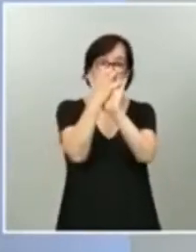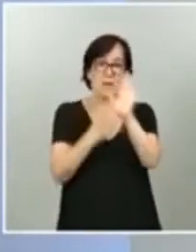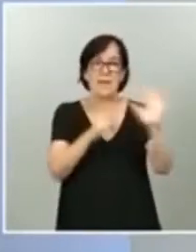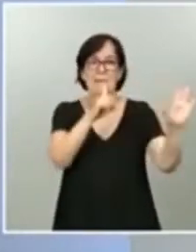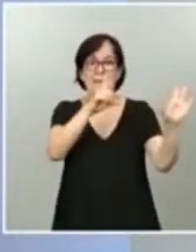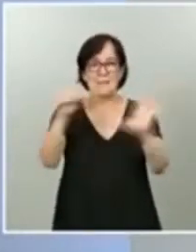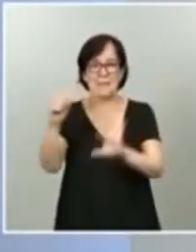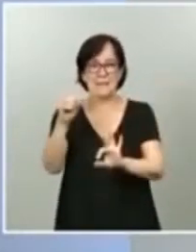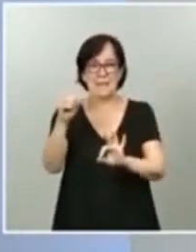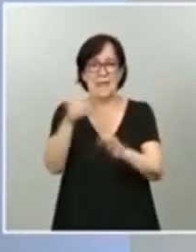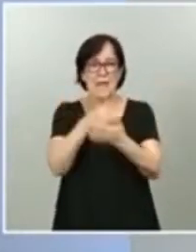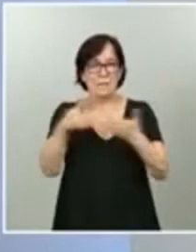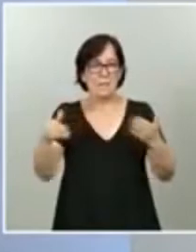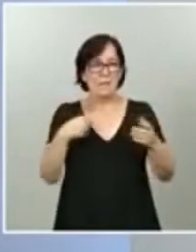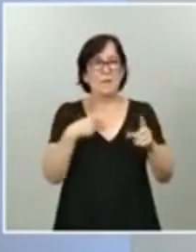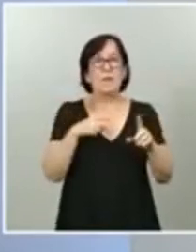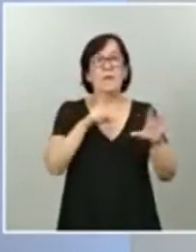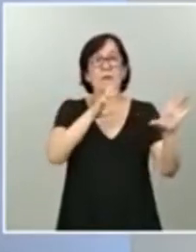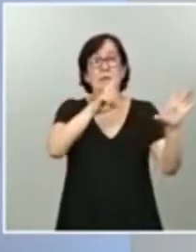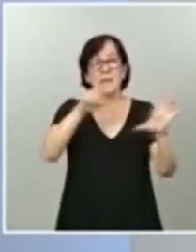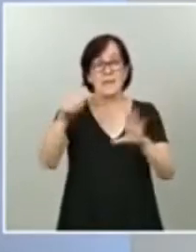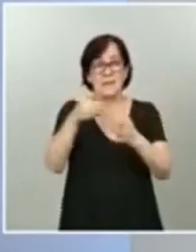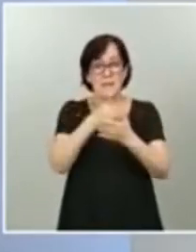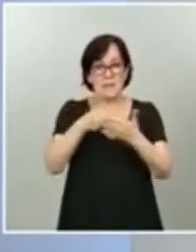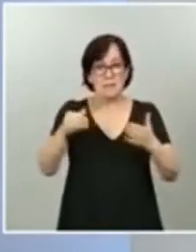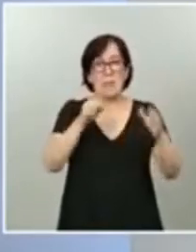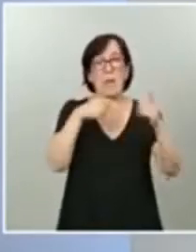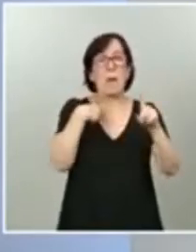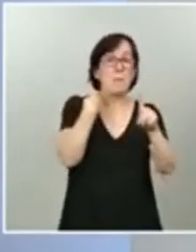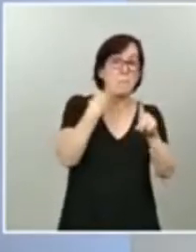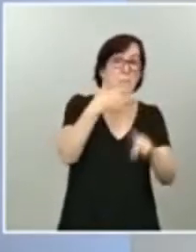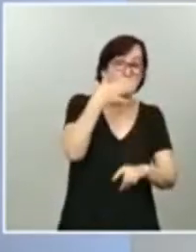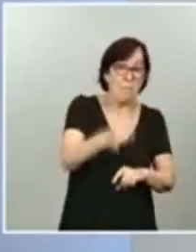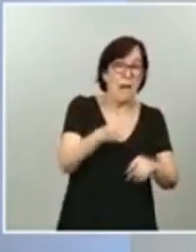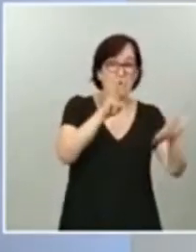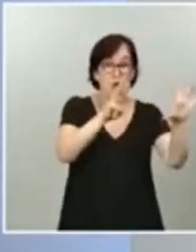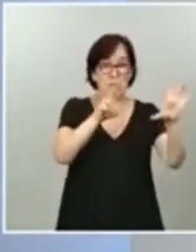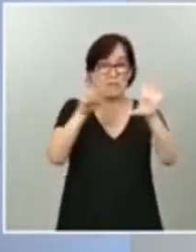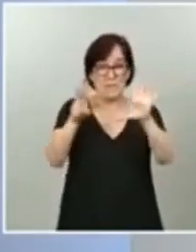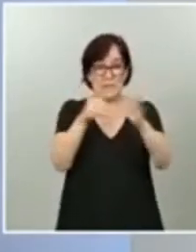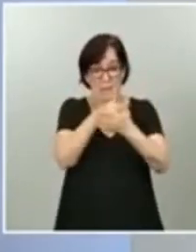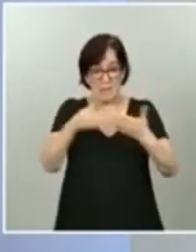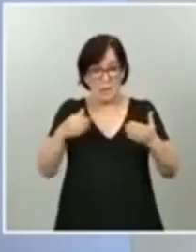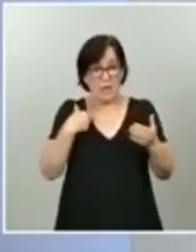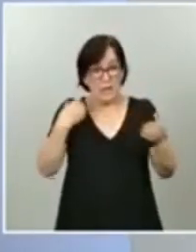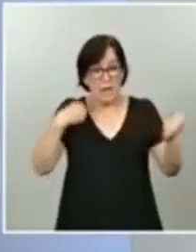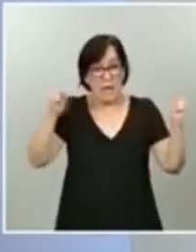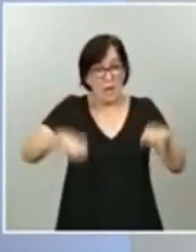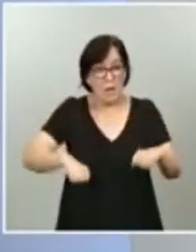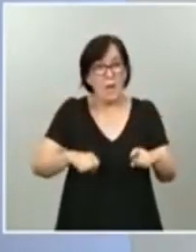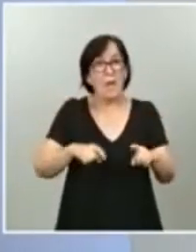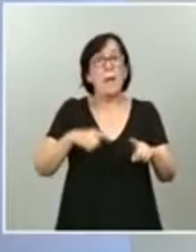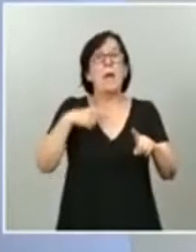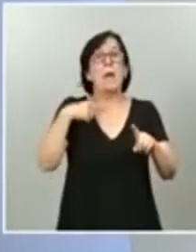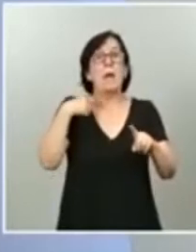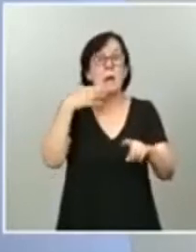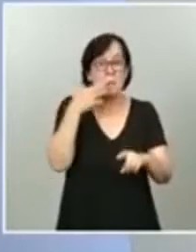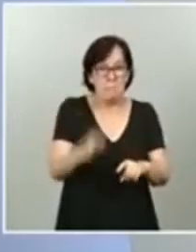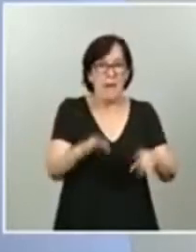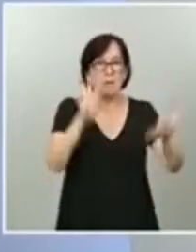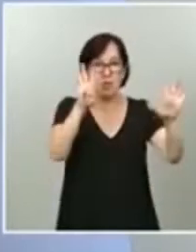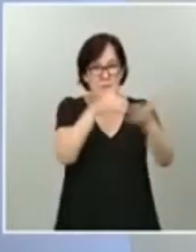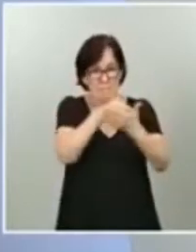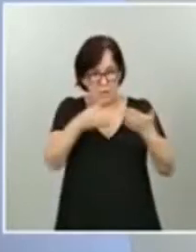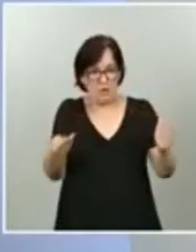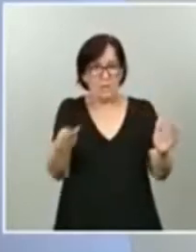Con lo cual, serían 60 millones más los 87 millones que tomamos en su momento, más otros 9 millones adicionales